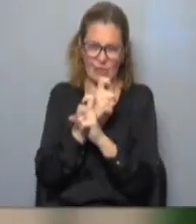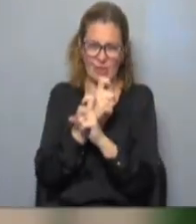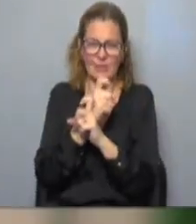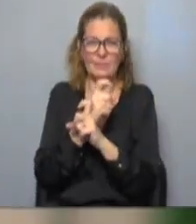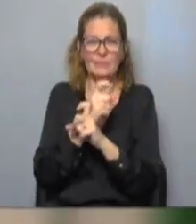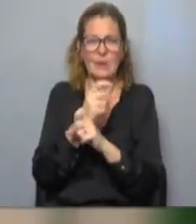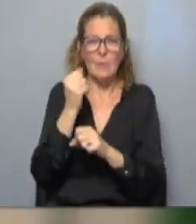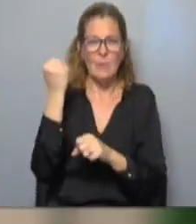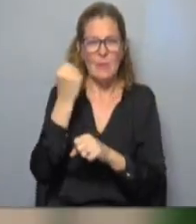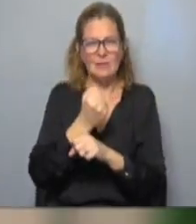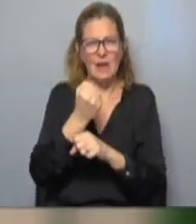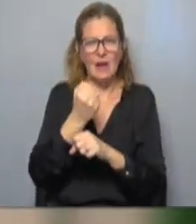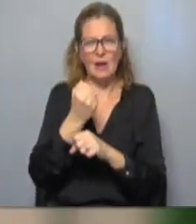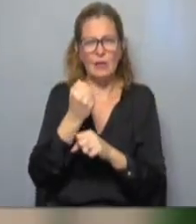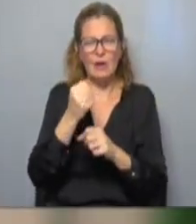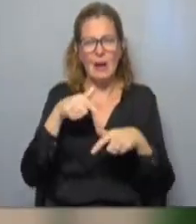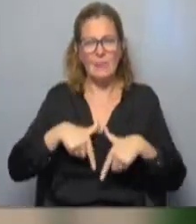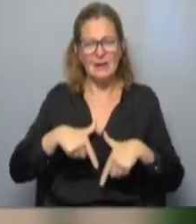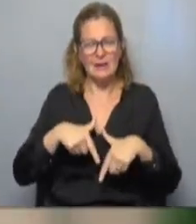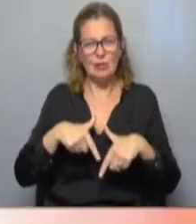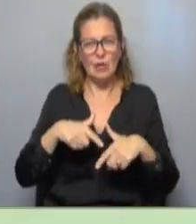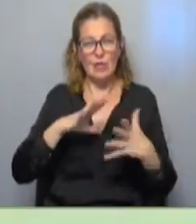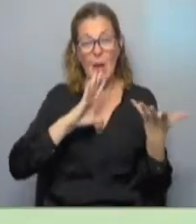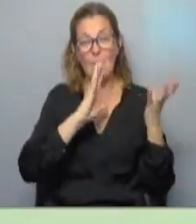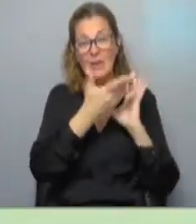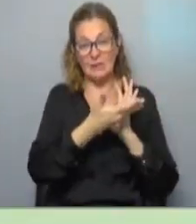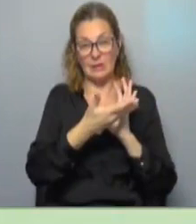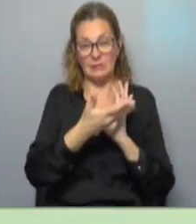Asesinaron en su despacho al ministro de Ambiente de República Dominicana.